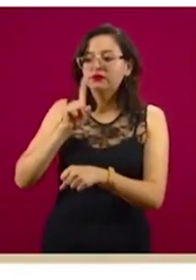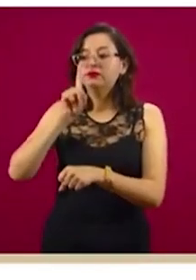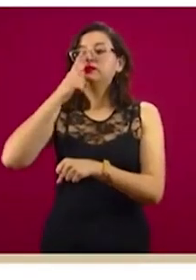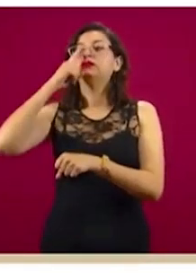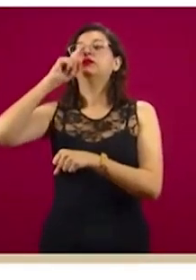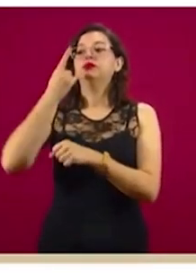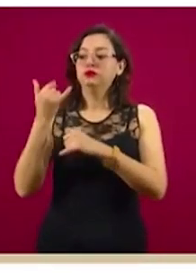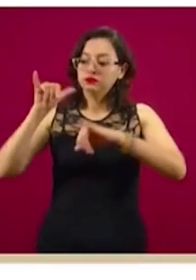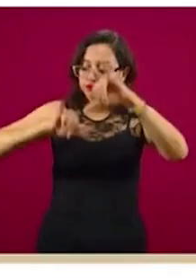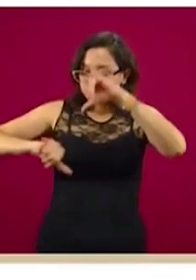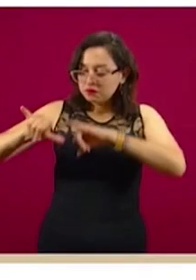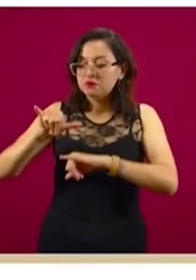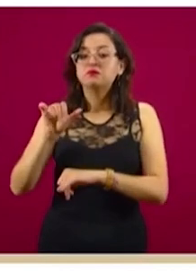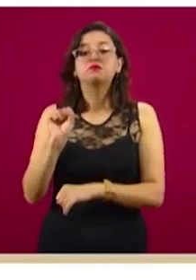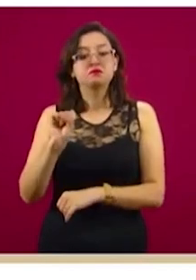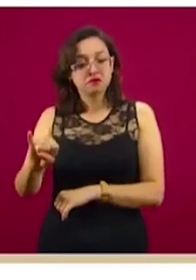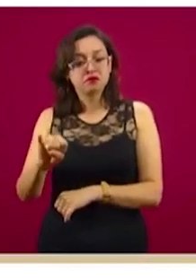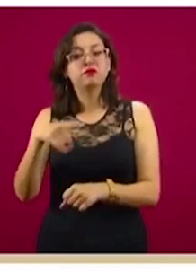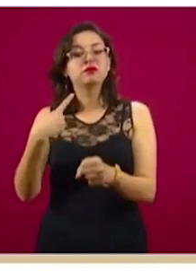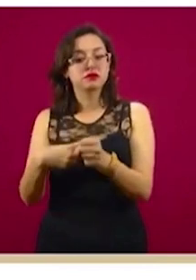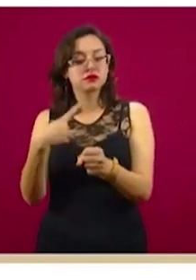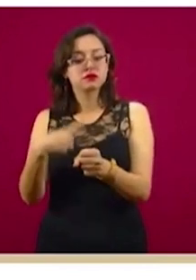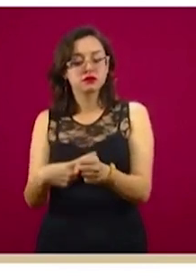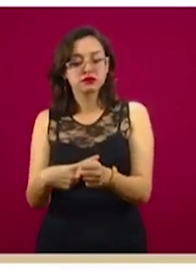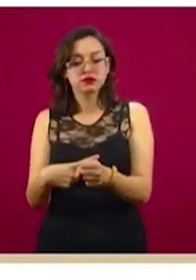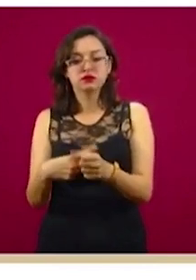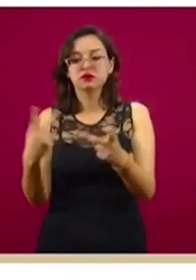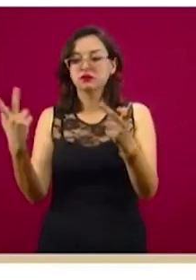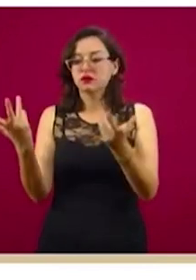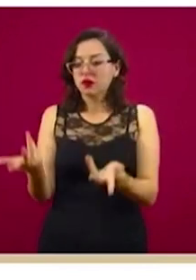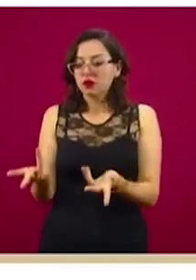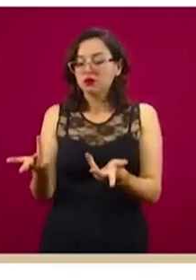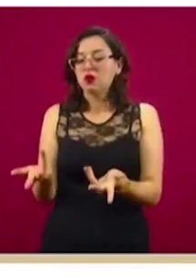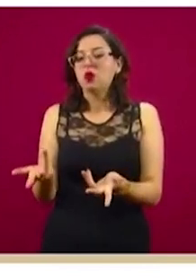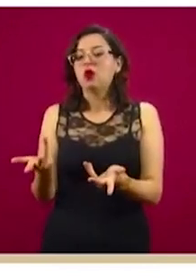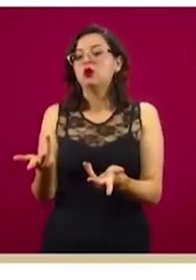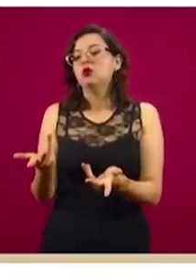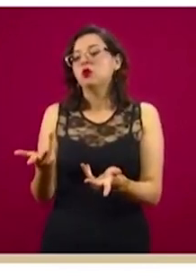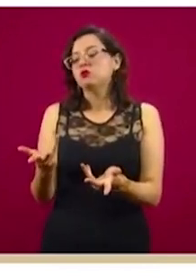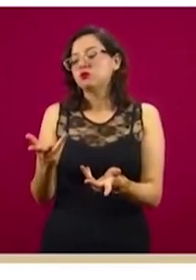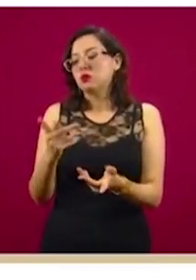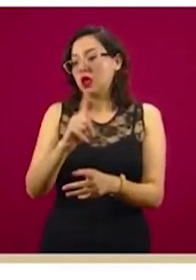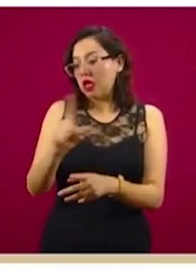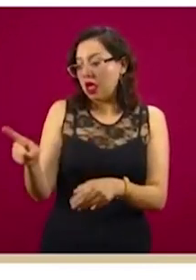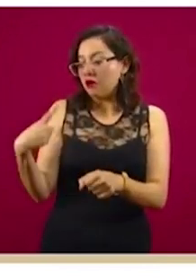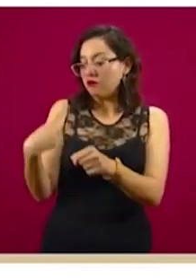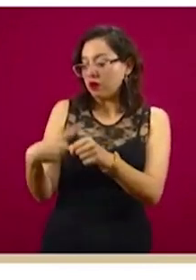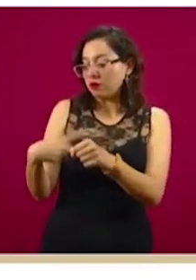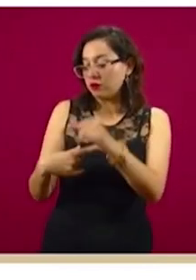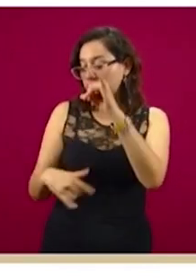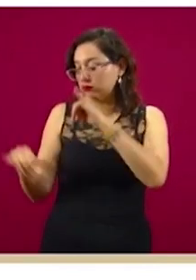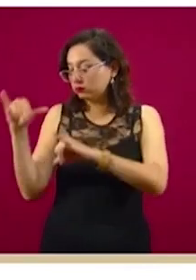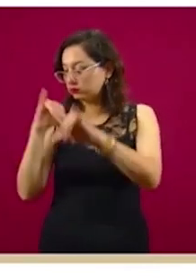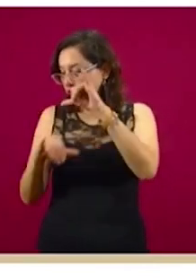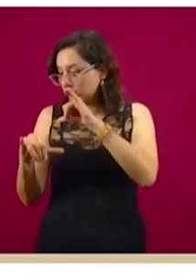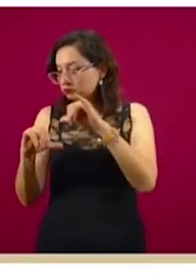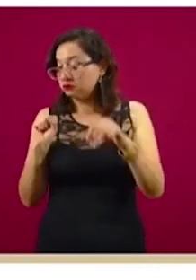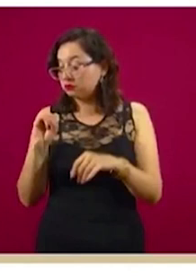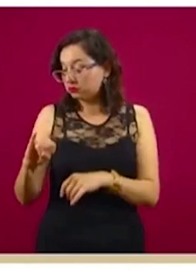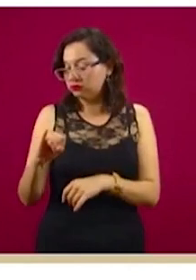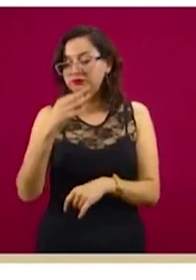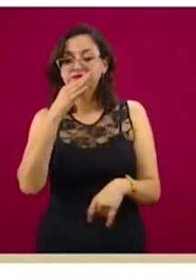corresponden a lo mismo. El diagnóstico por laboratorio que se hace en los casos se notifica, aquí está,